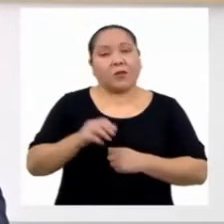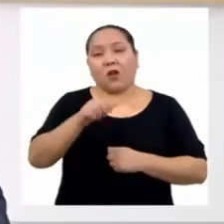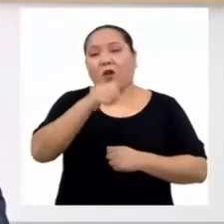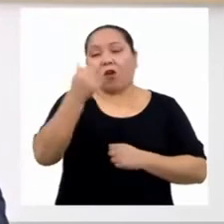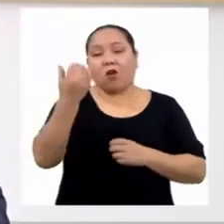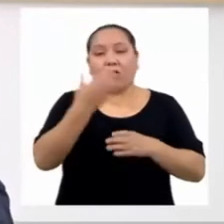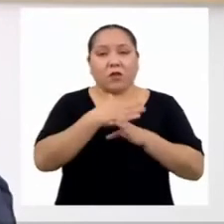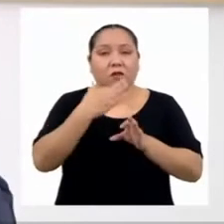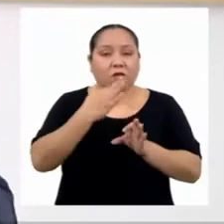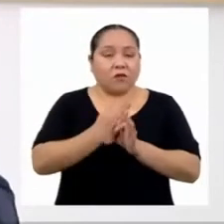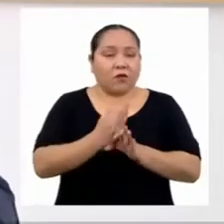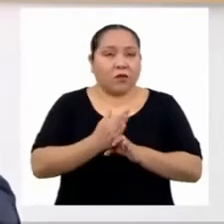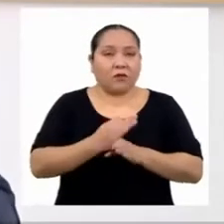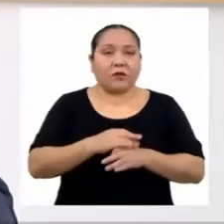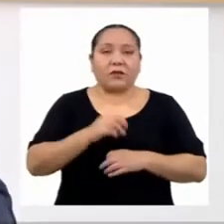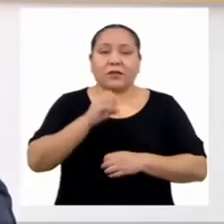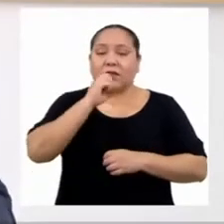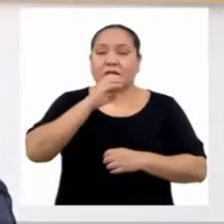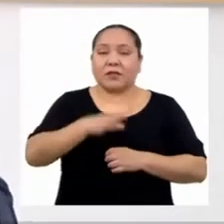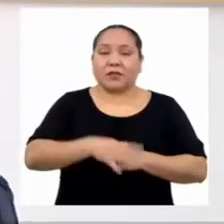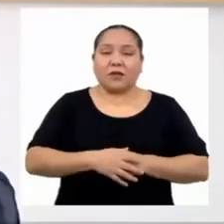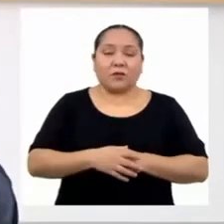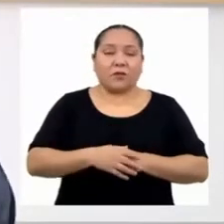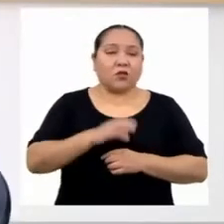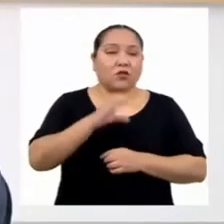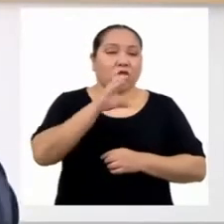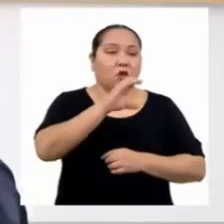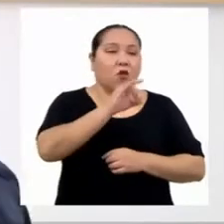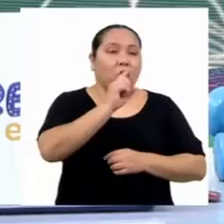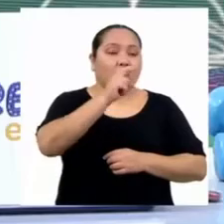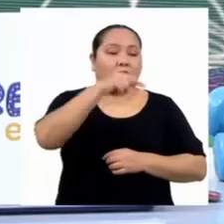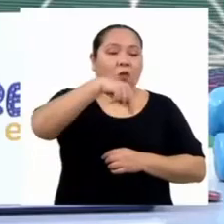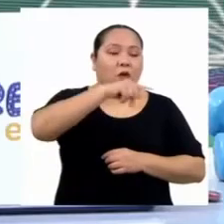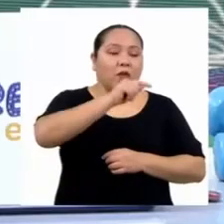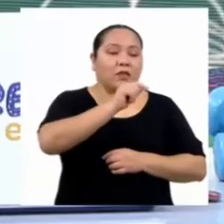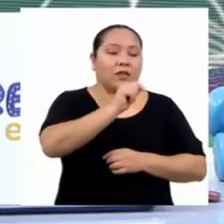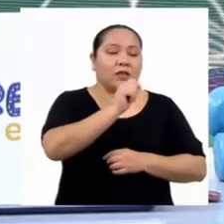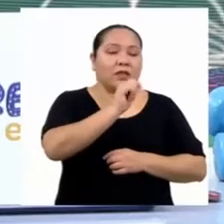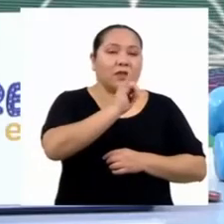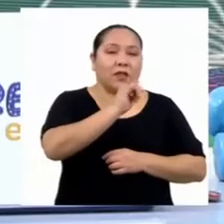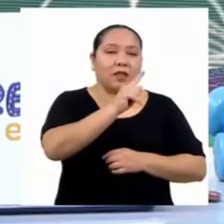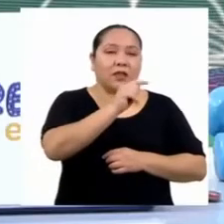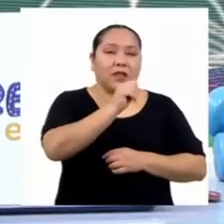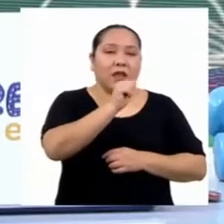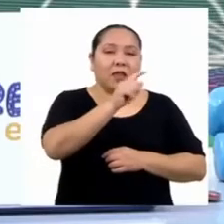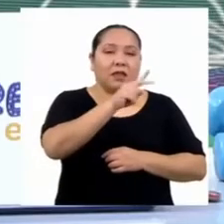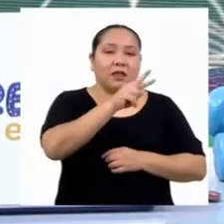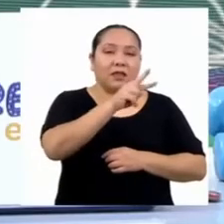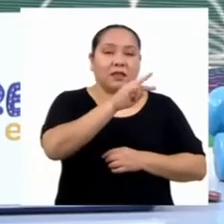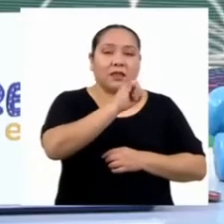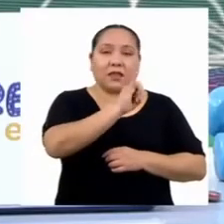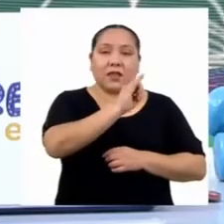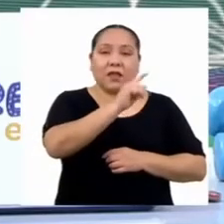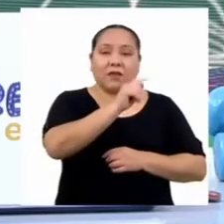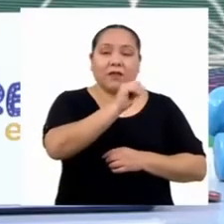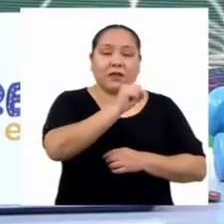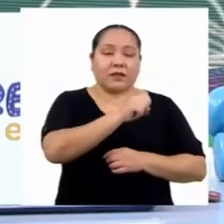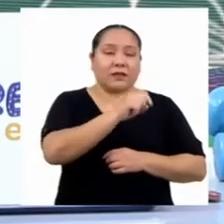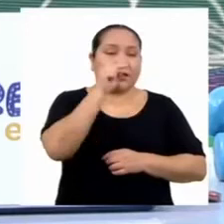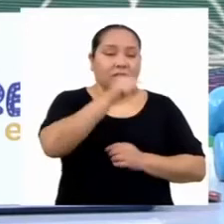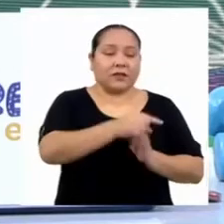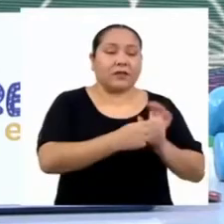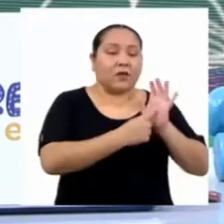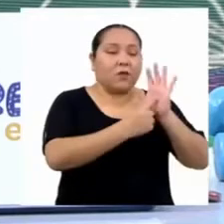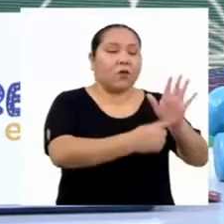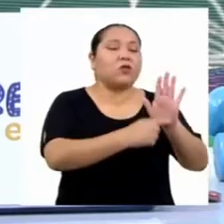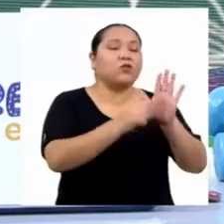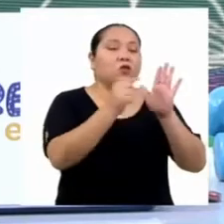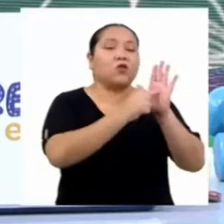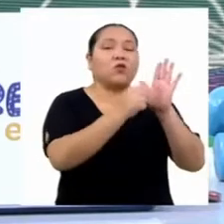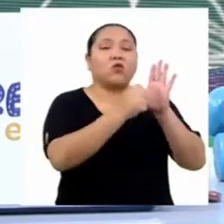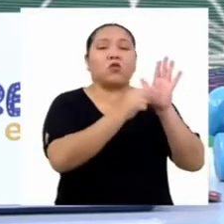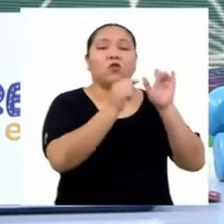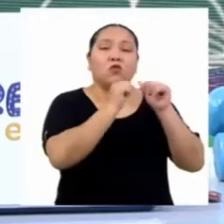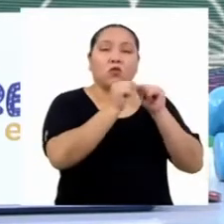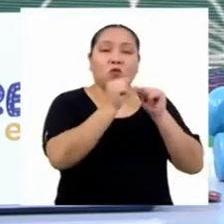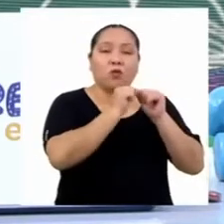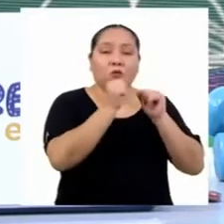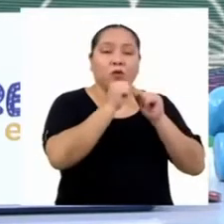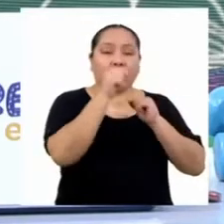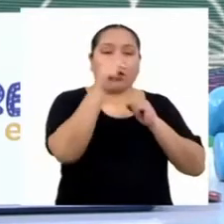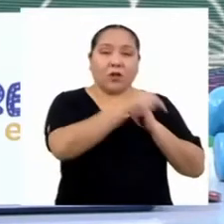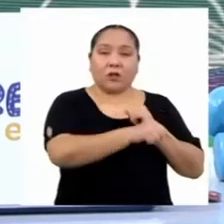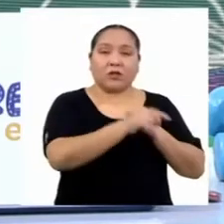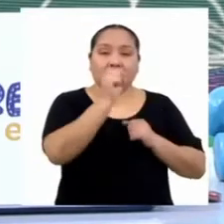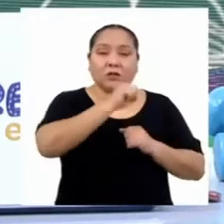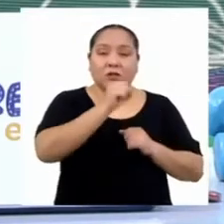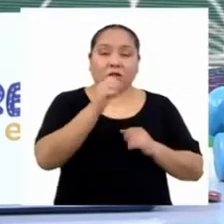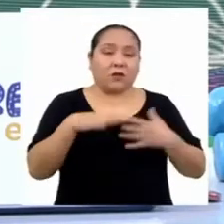si hablamos de variables cuantitativas, ¿a qué nos referimos? A aquellas que se expresan mediante una cantidad, y por tanto, con las que